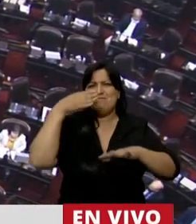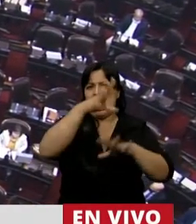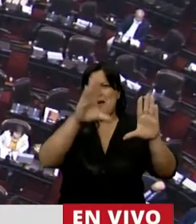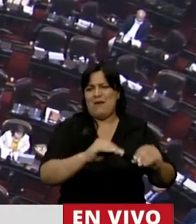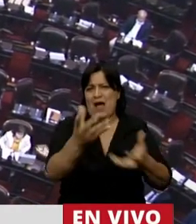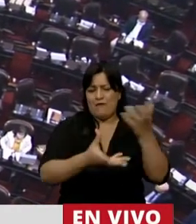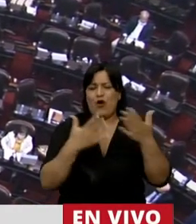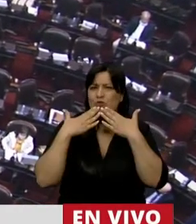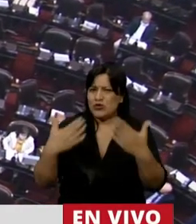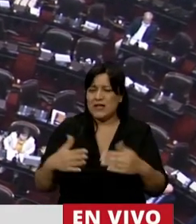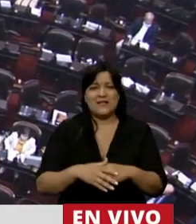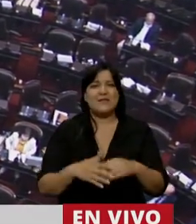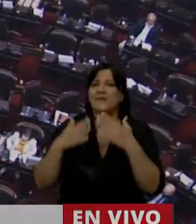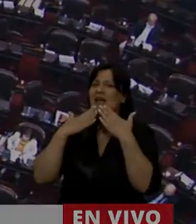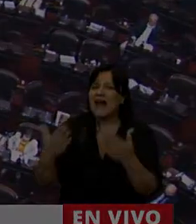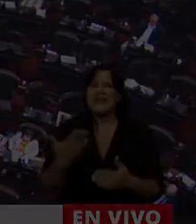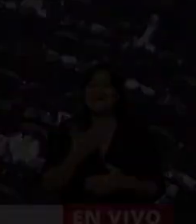gracias, señor presidente. Gracias, diputado Flores.